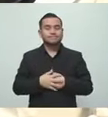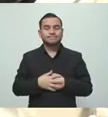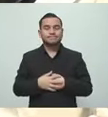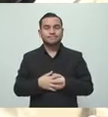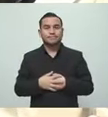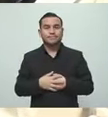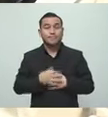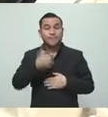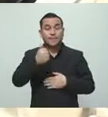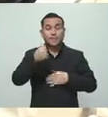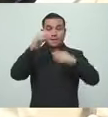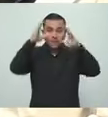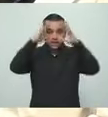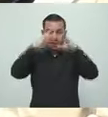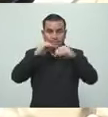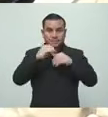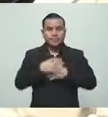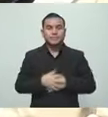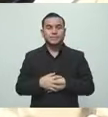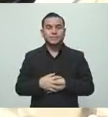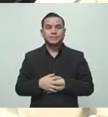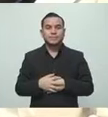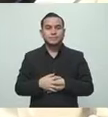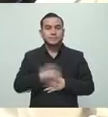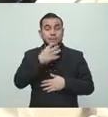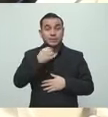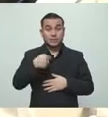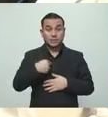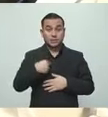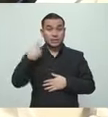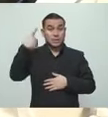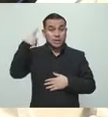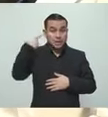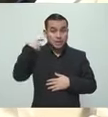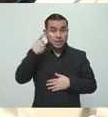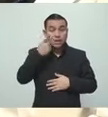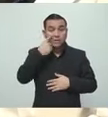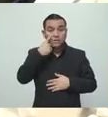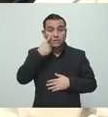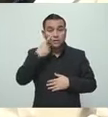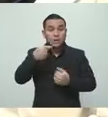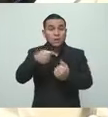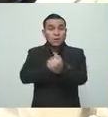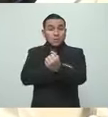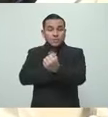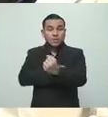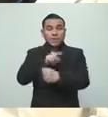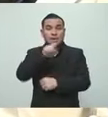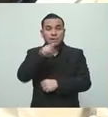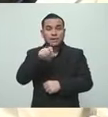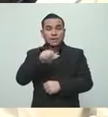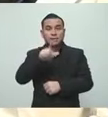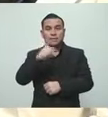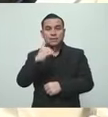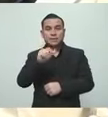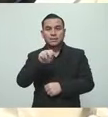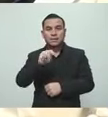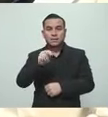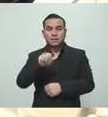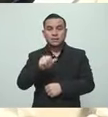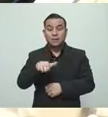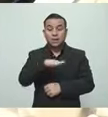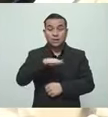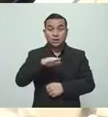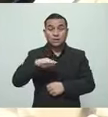Buenas noches. Yo soy la directora del Hospital Sandaña. Como bien dijo el doctor Ramírez, nosotros